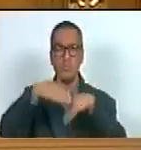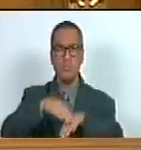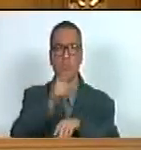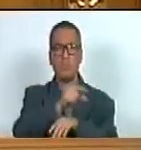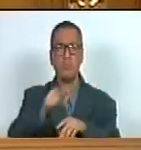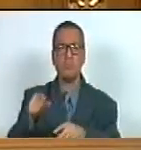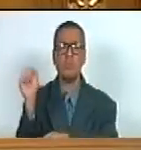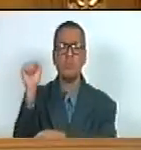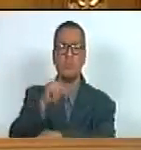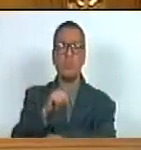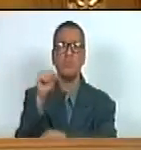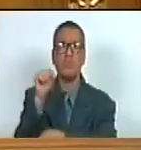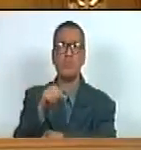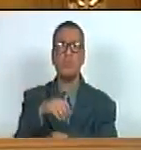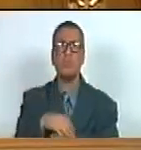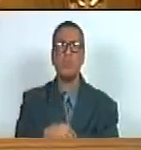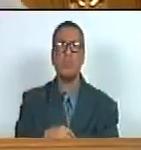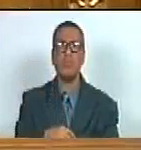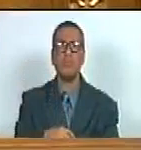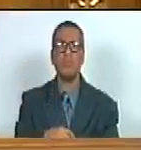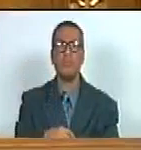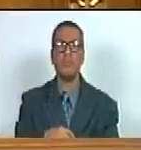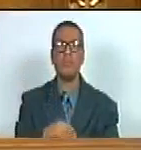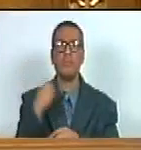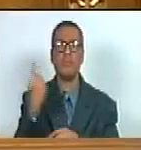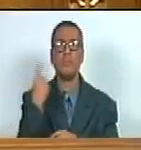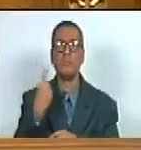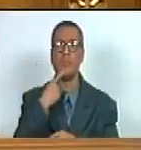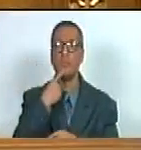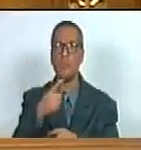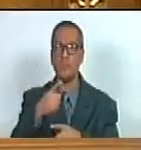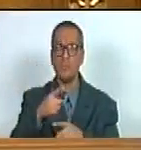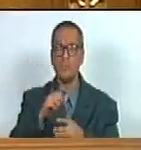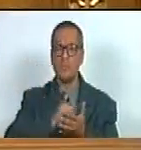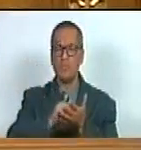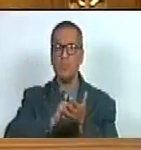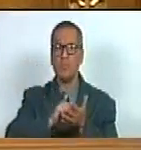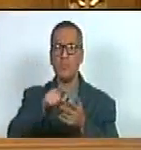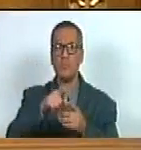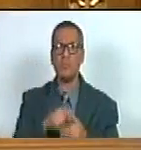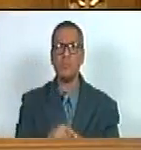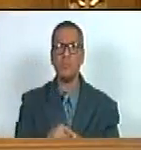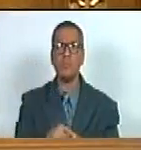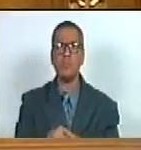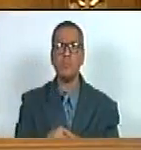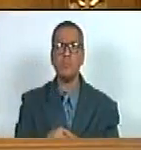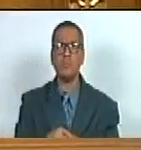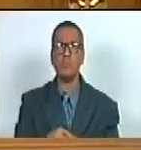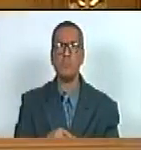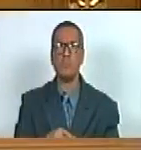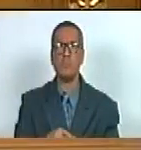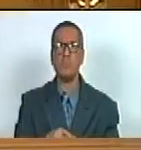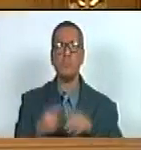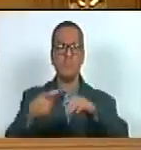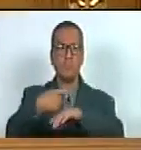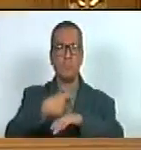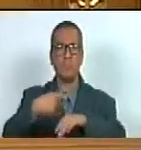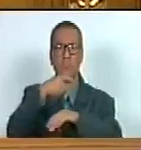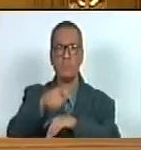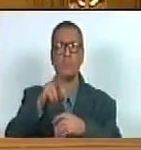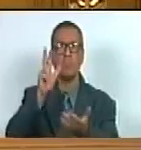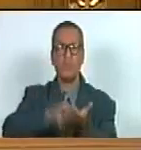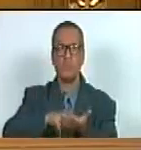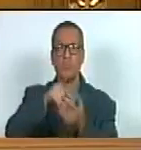con trastorno del espectro autista solo voy a citar de la misma que bueno busca la